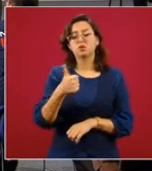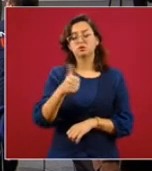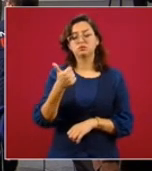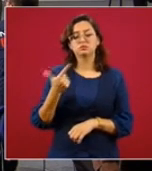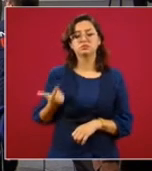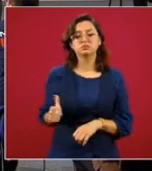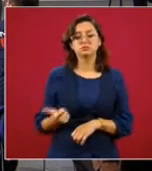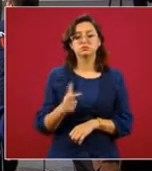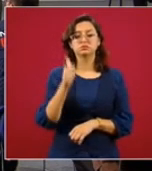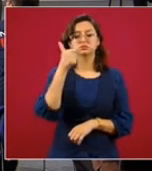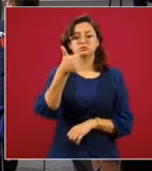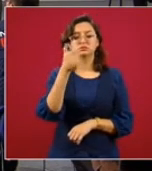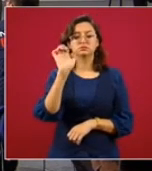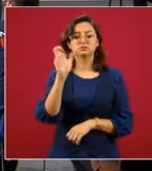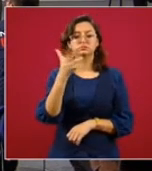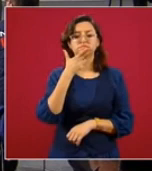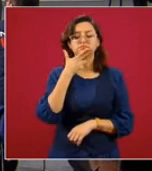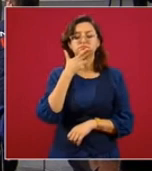seis en Chihuahua,